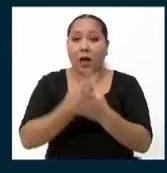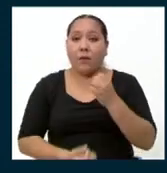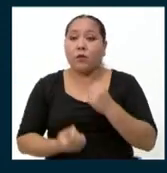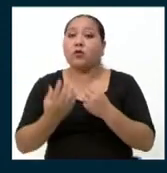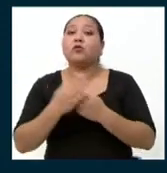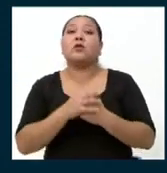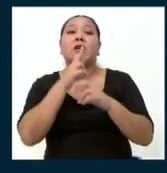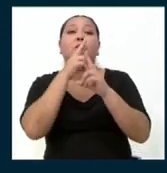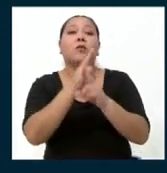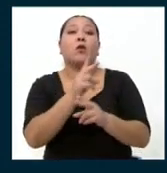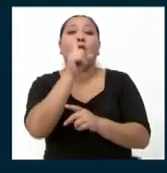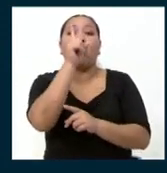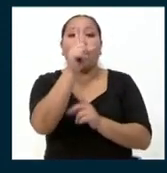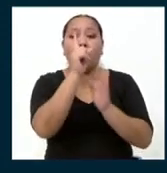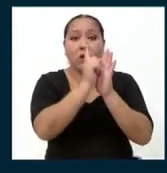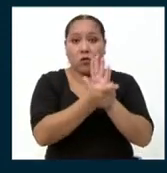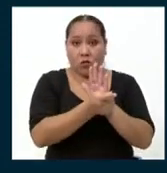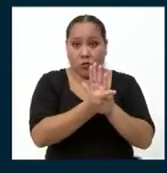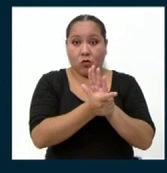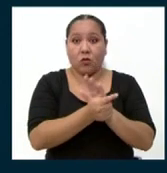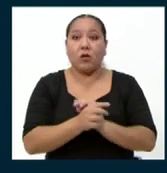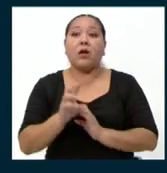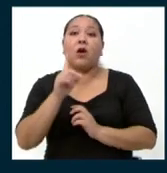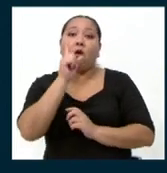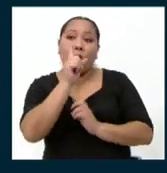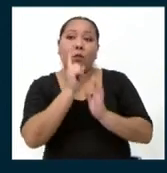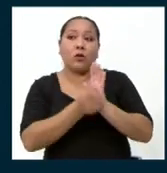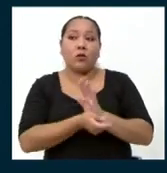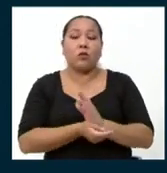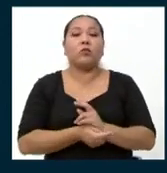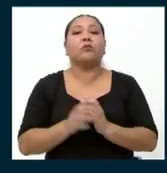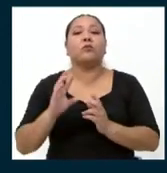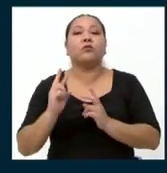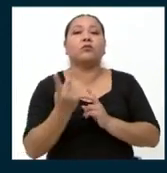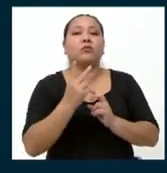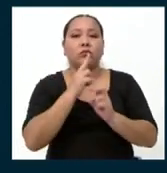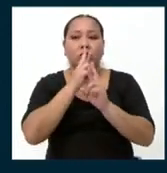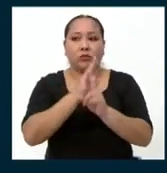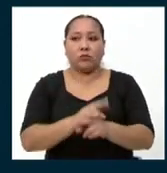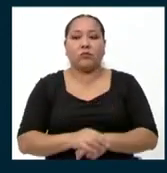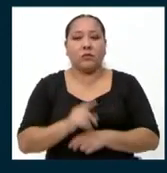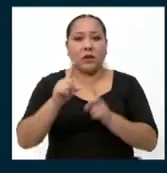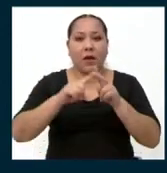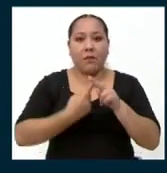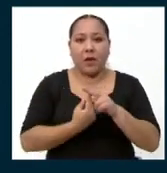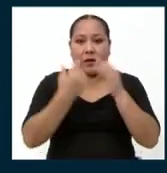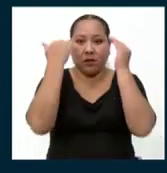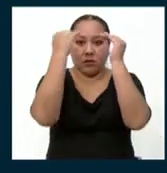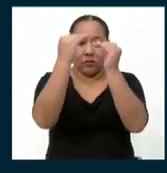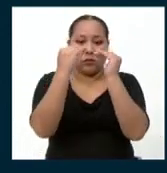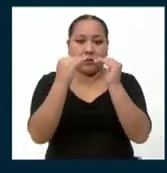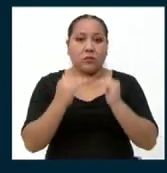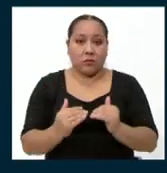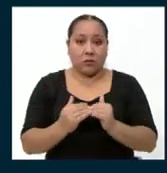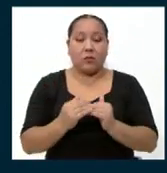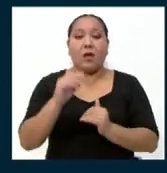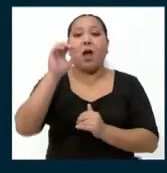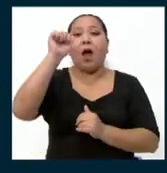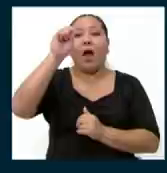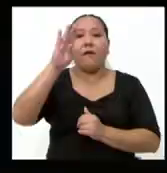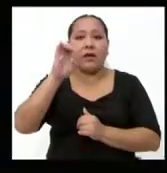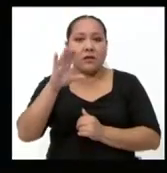un minuto para hacer su réplica y su dúplica. Se comienza, como hacemos en este programa, por orden alfabético.